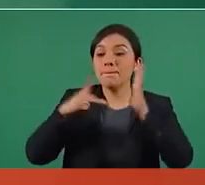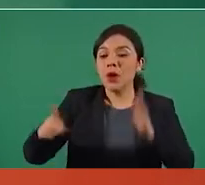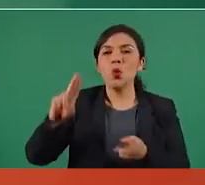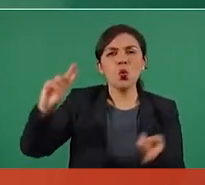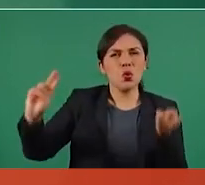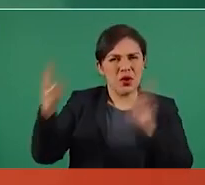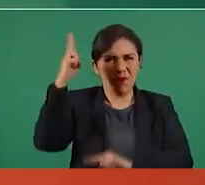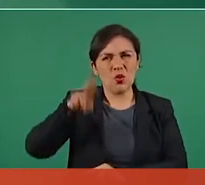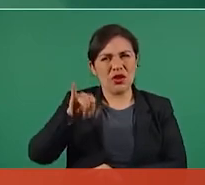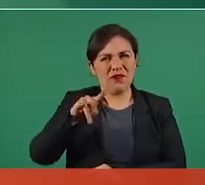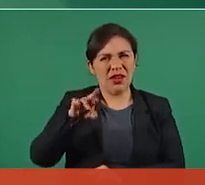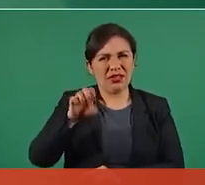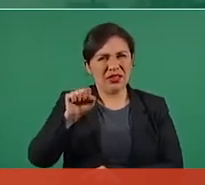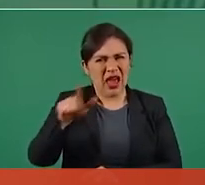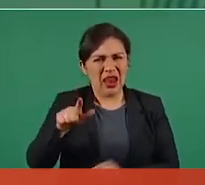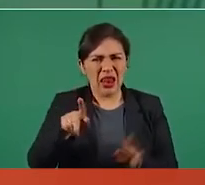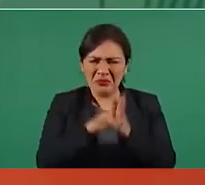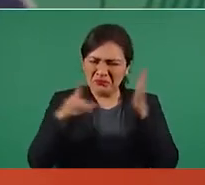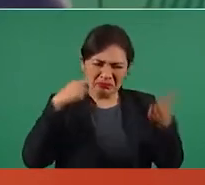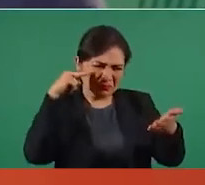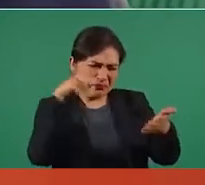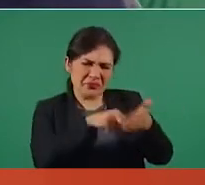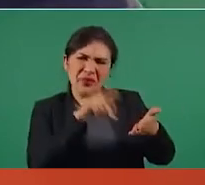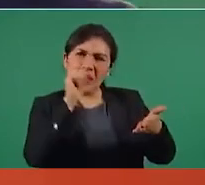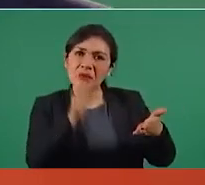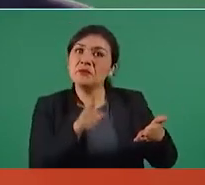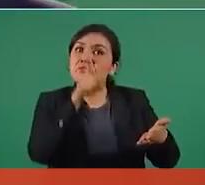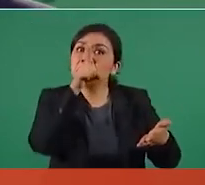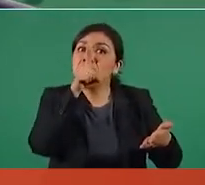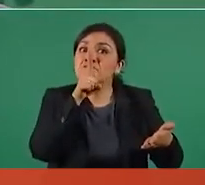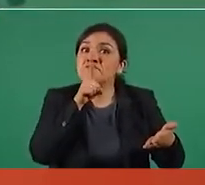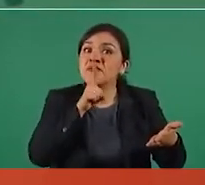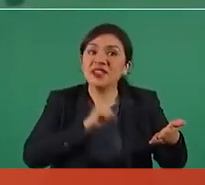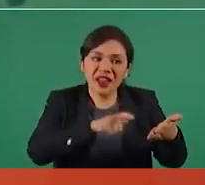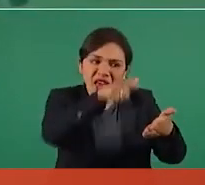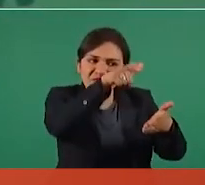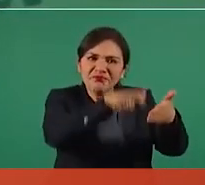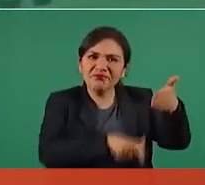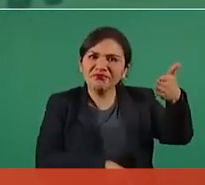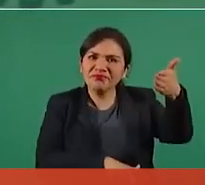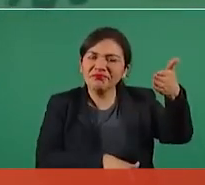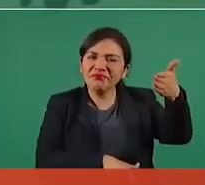columna, calumnia, vaya a decir.